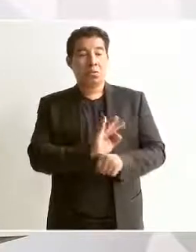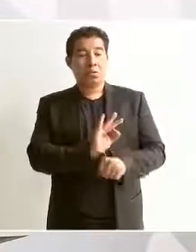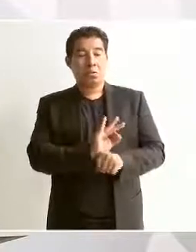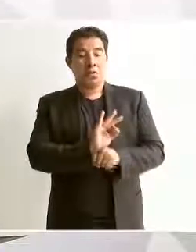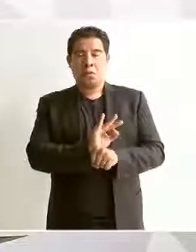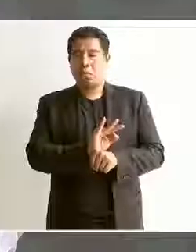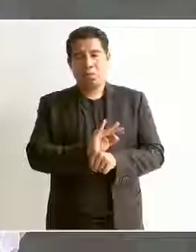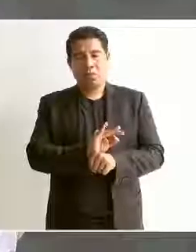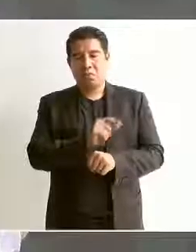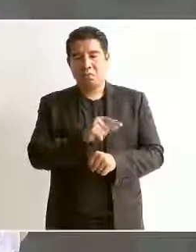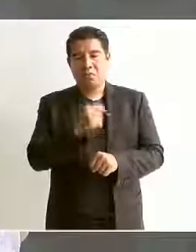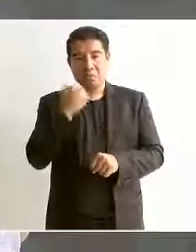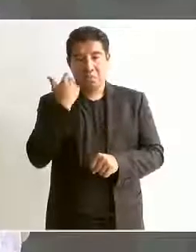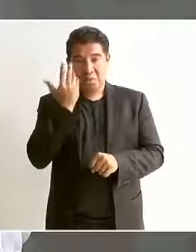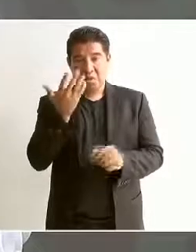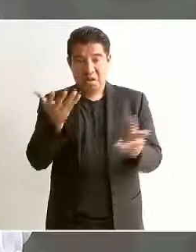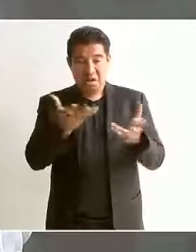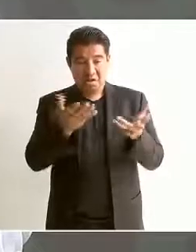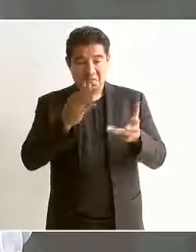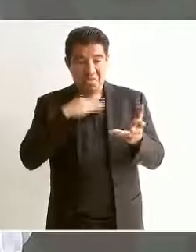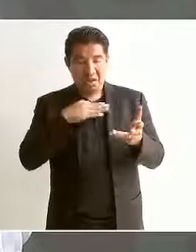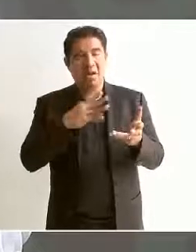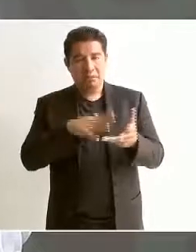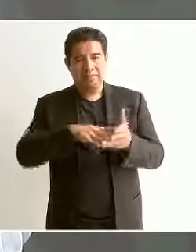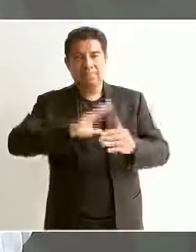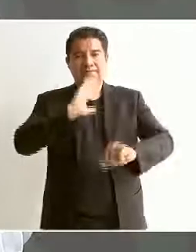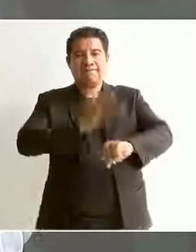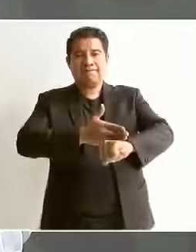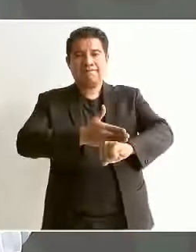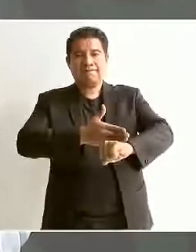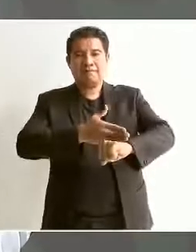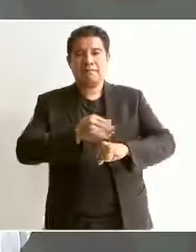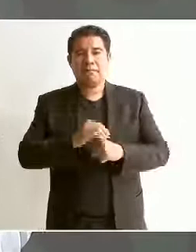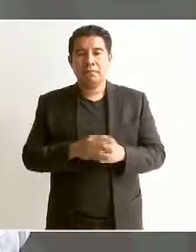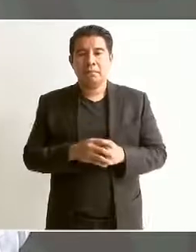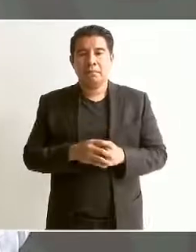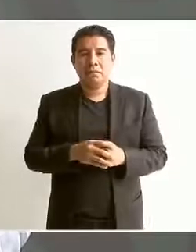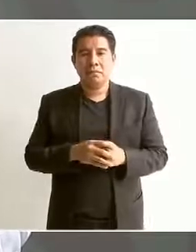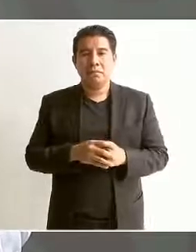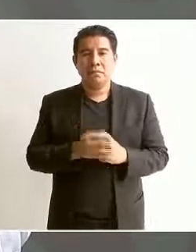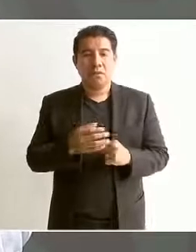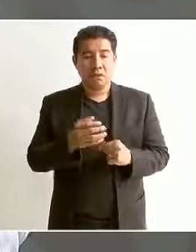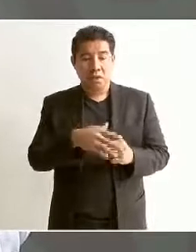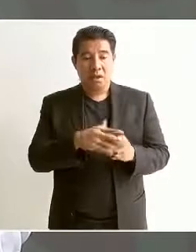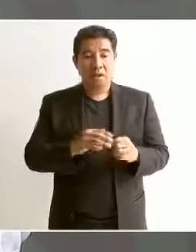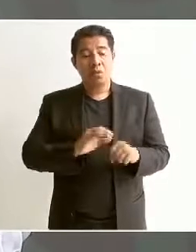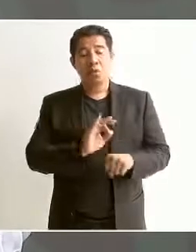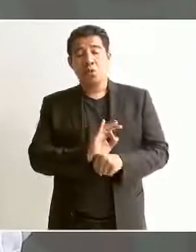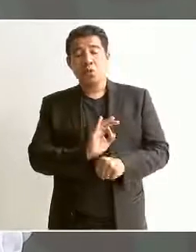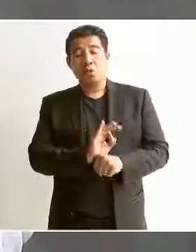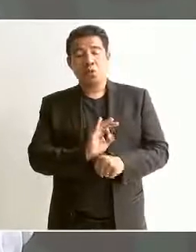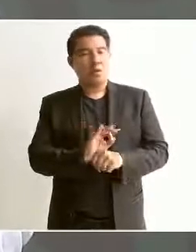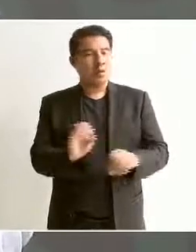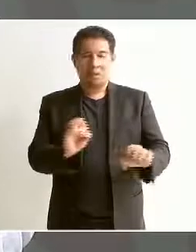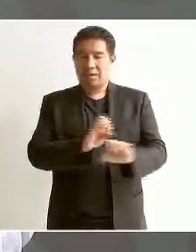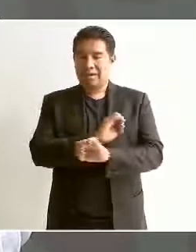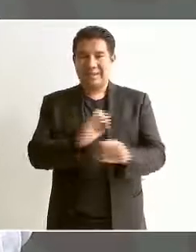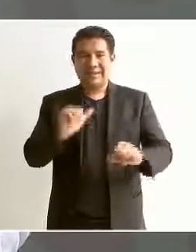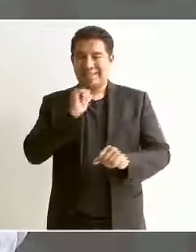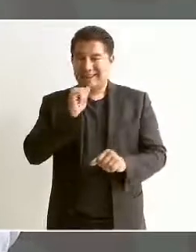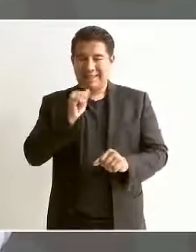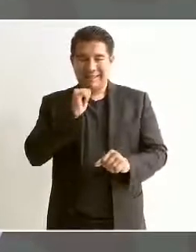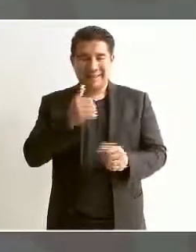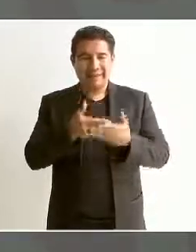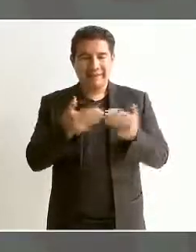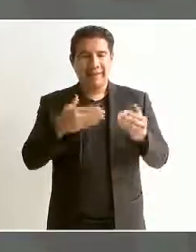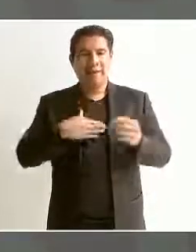hace es castigado. No hay influyentismo, sea quien sea, se